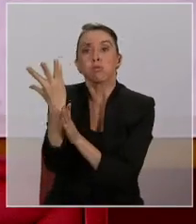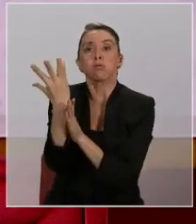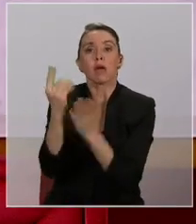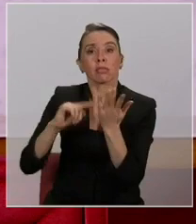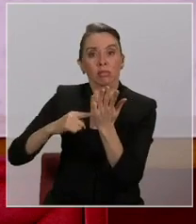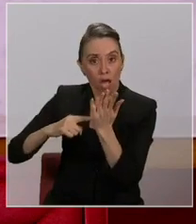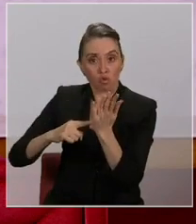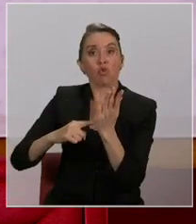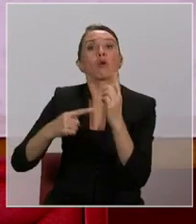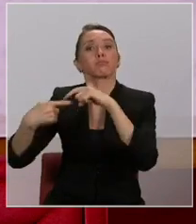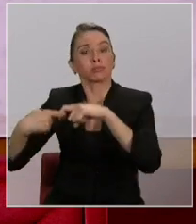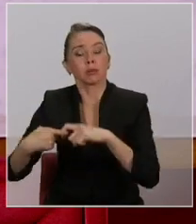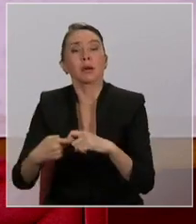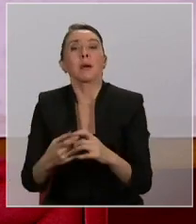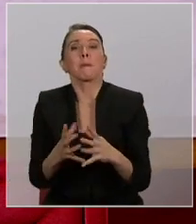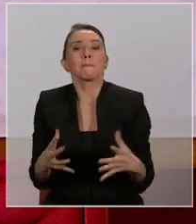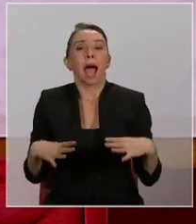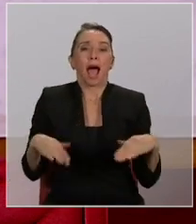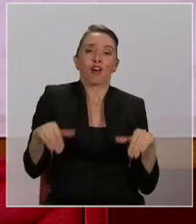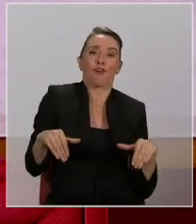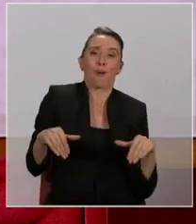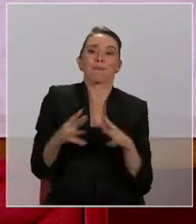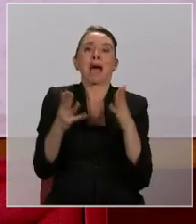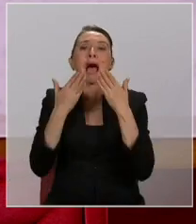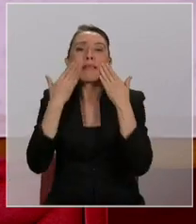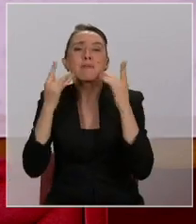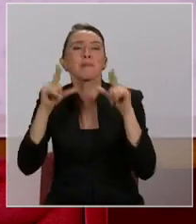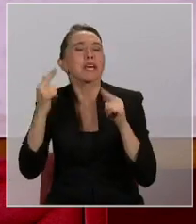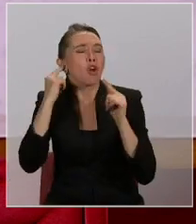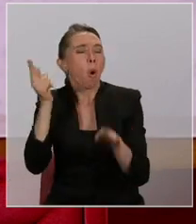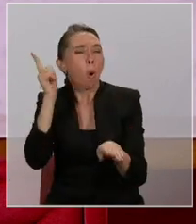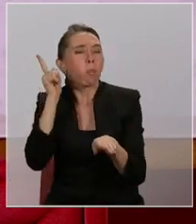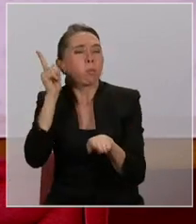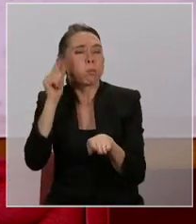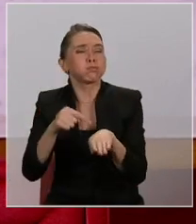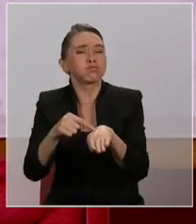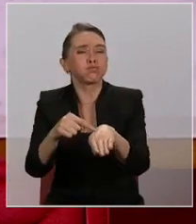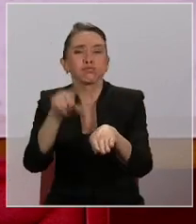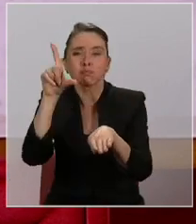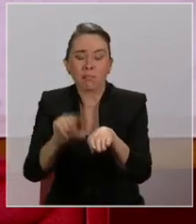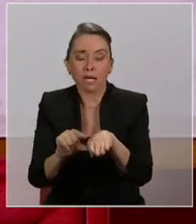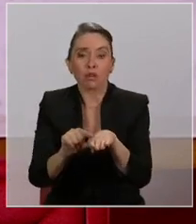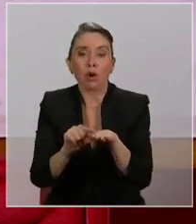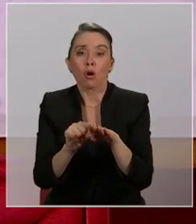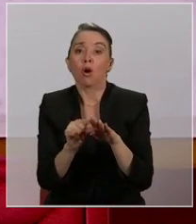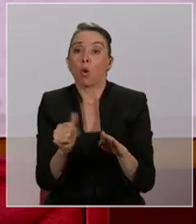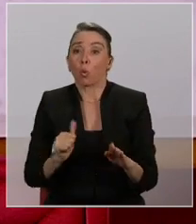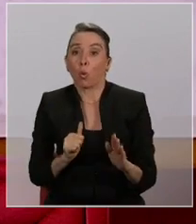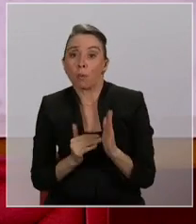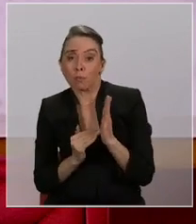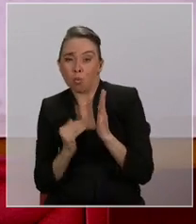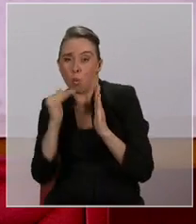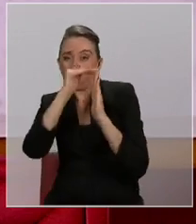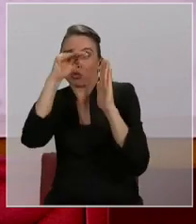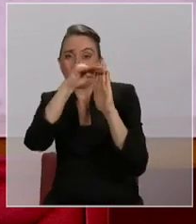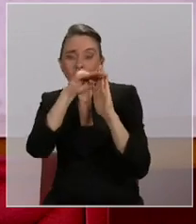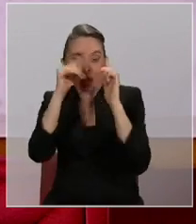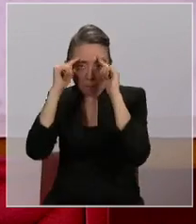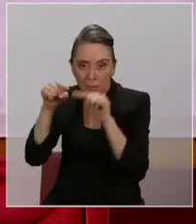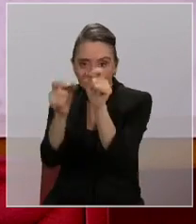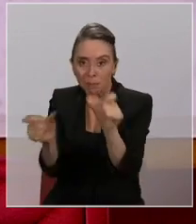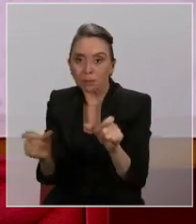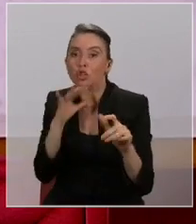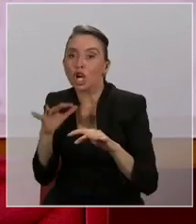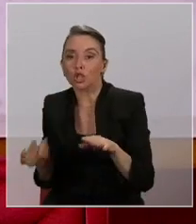y que es más cómodo, más limpio, menos ruidoso y que tiene altos estándares pensando en los usuarios